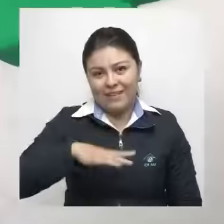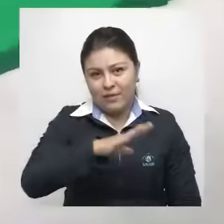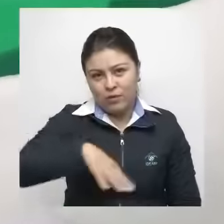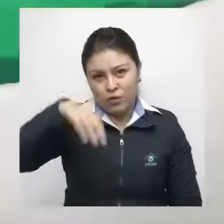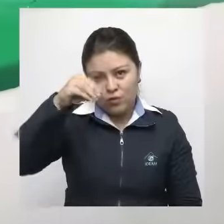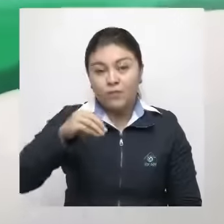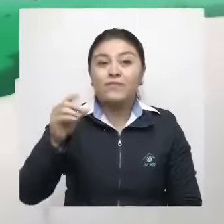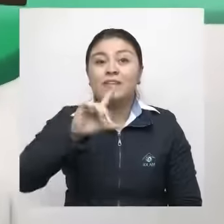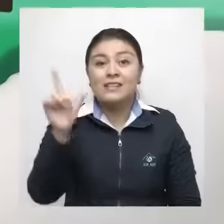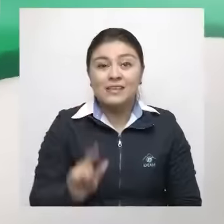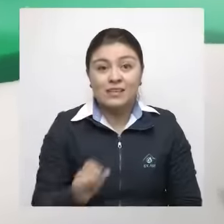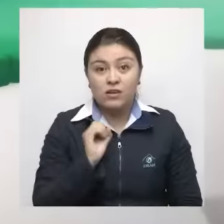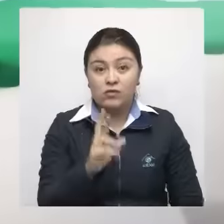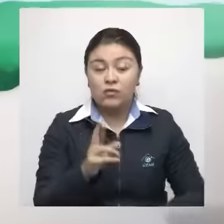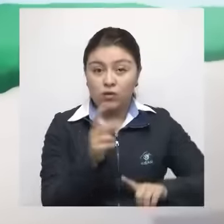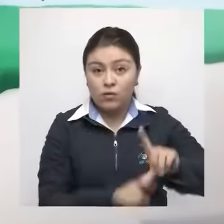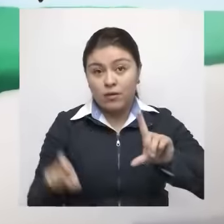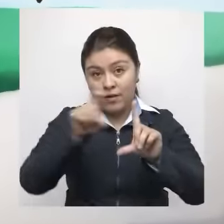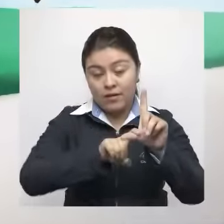Bolívar.